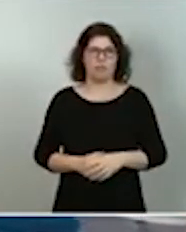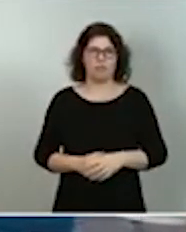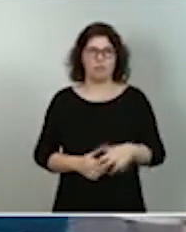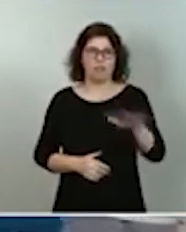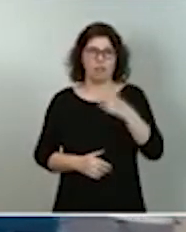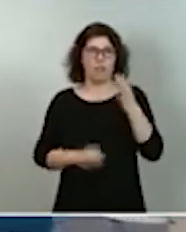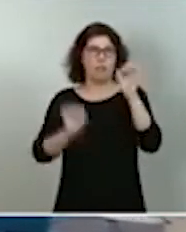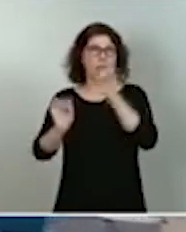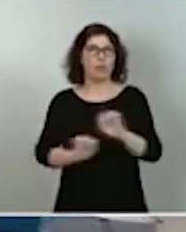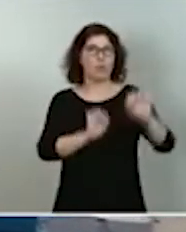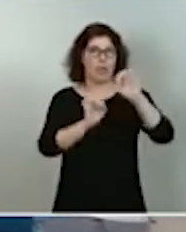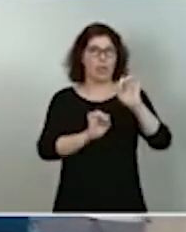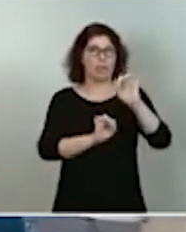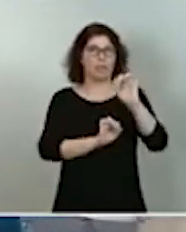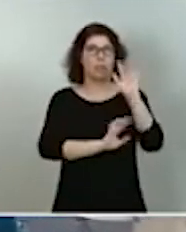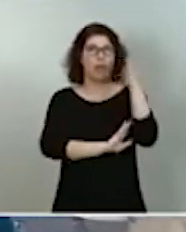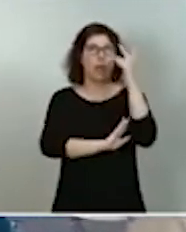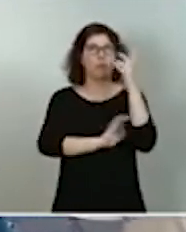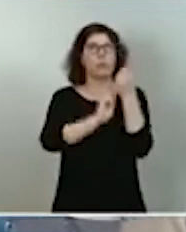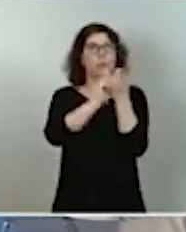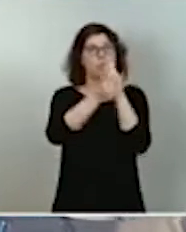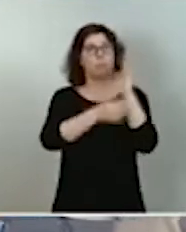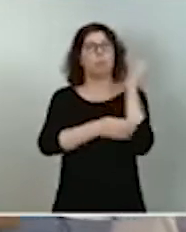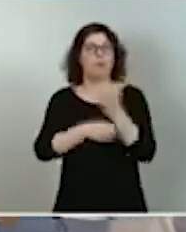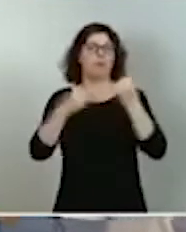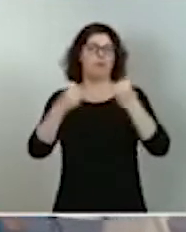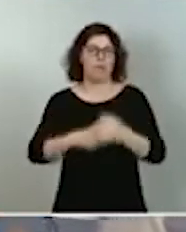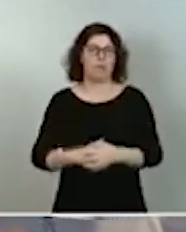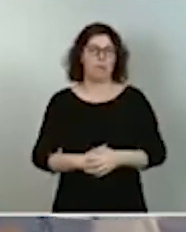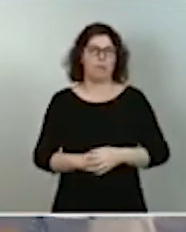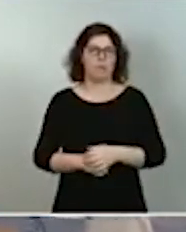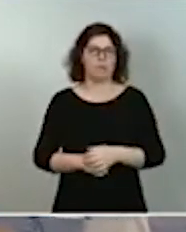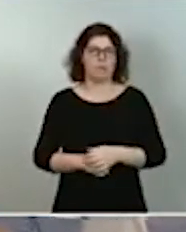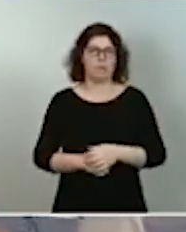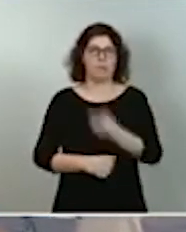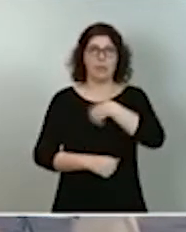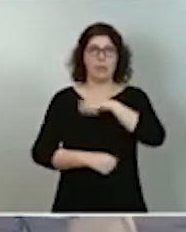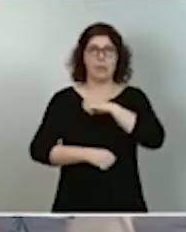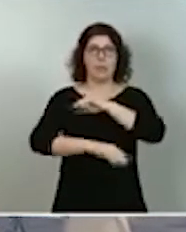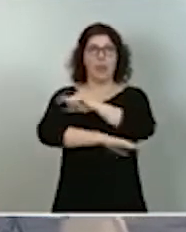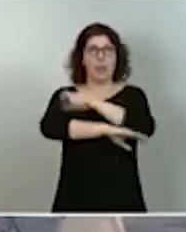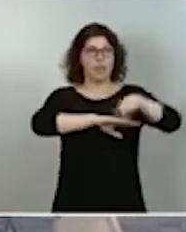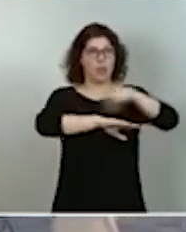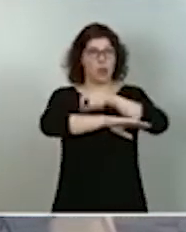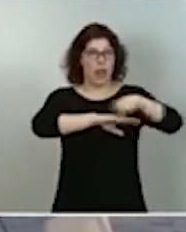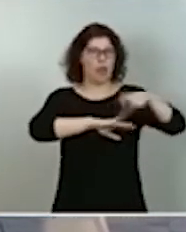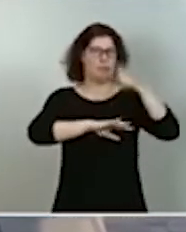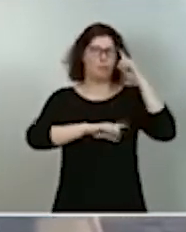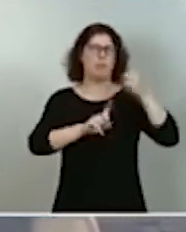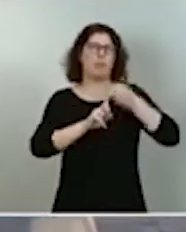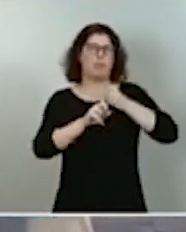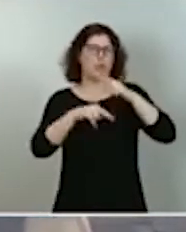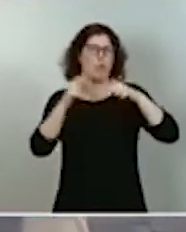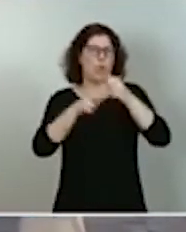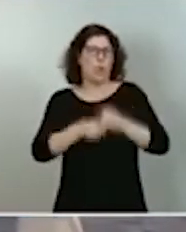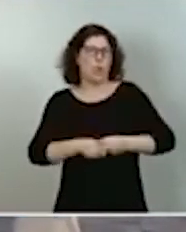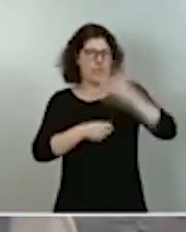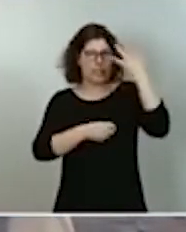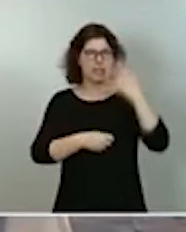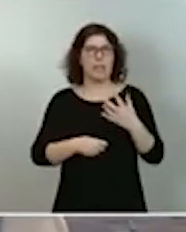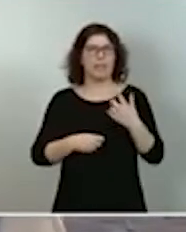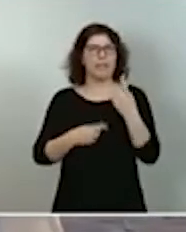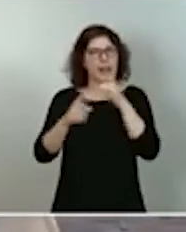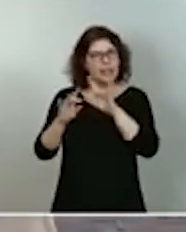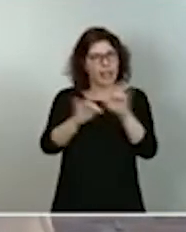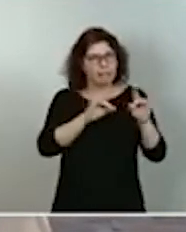climático. La erosión que padece el litoral español, debida tanto a la presión urbanística y falta de sedimentos, como a la subida del